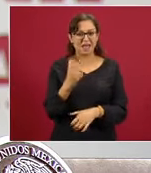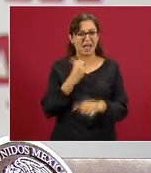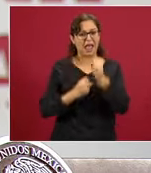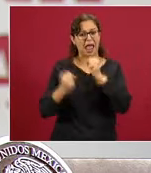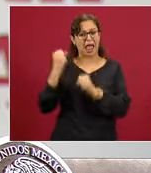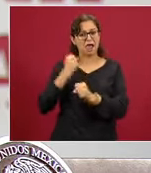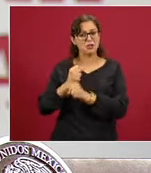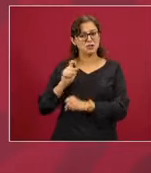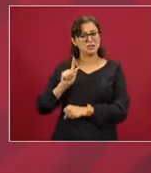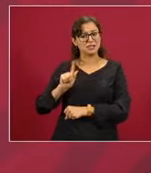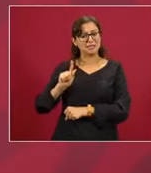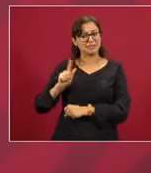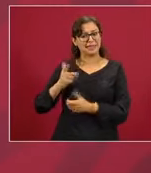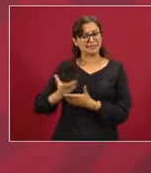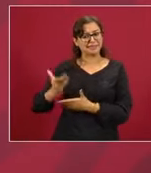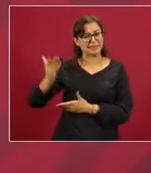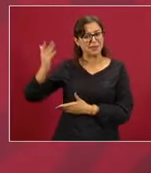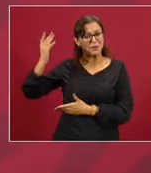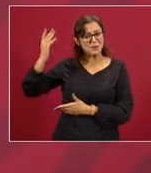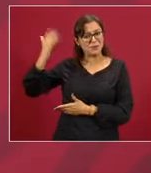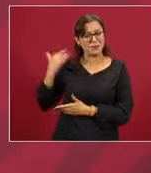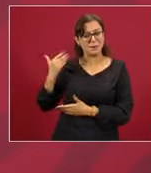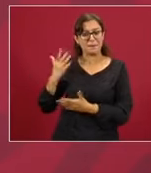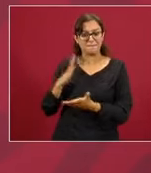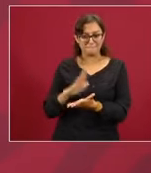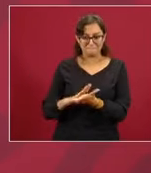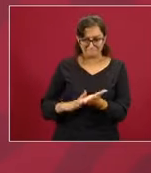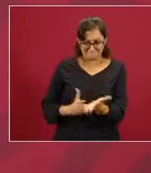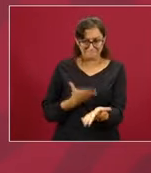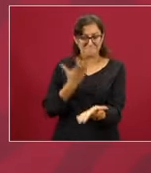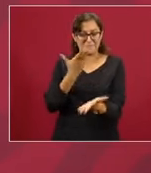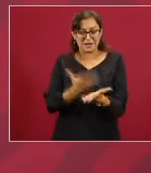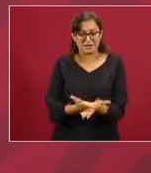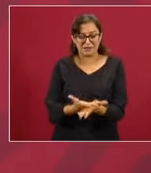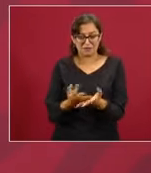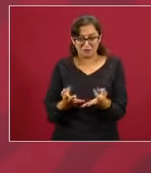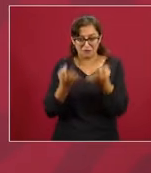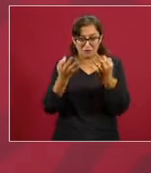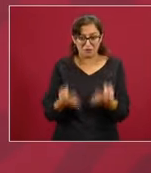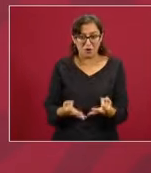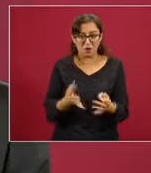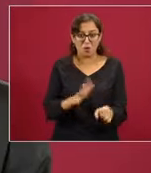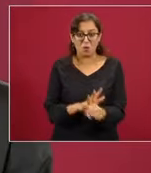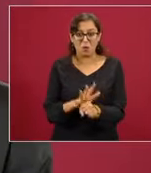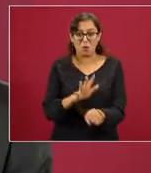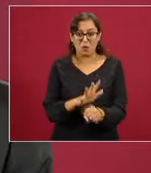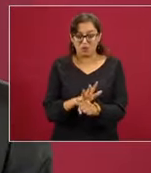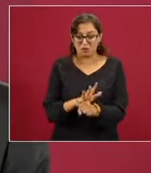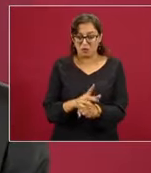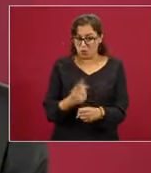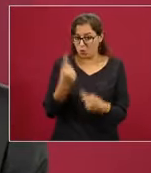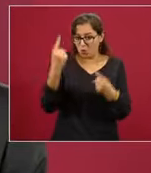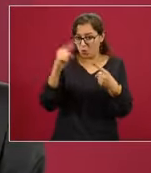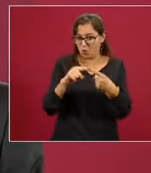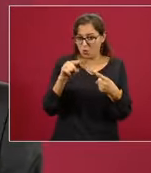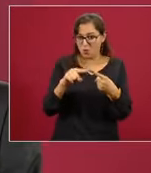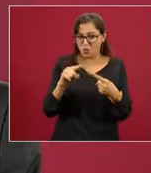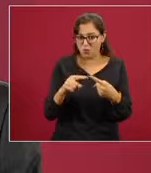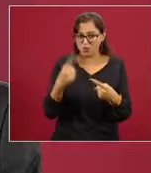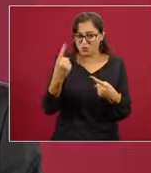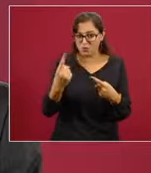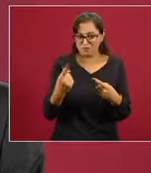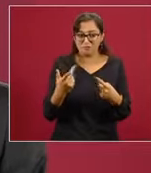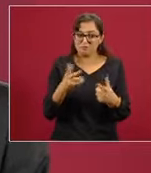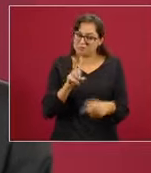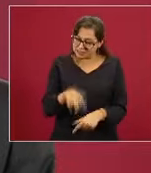70. Al final de los años 70 hubo planteamientos formales. Uno de ellos, que lo quiero mencionar, merece desde luego